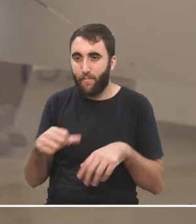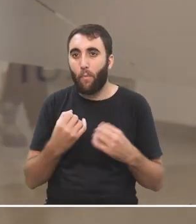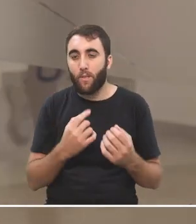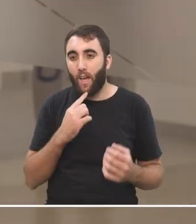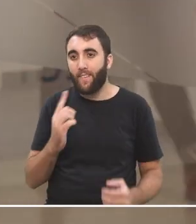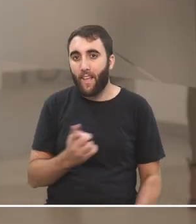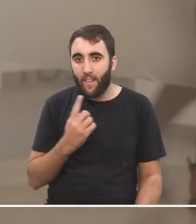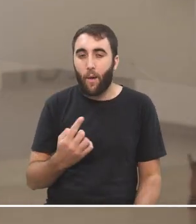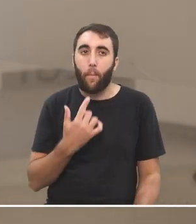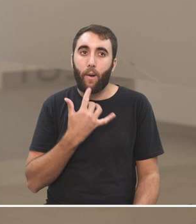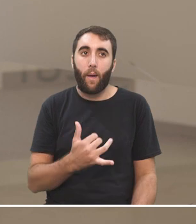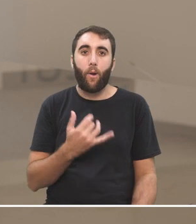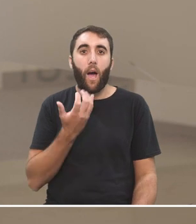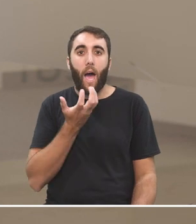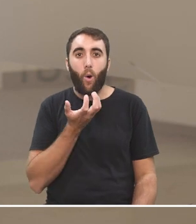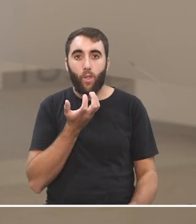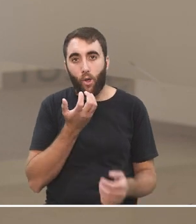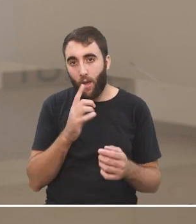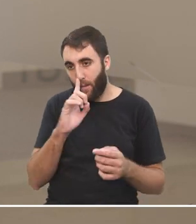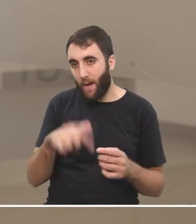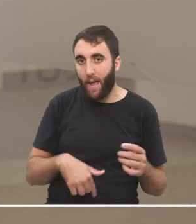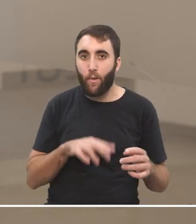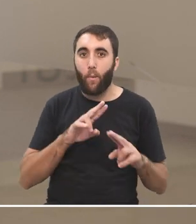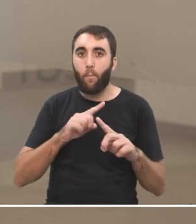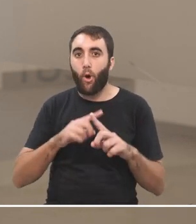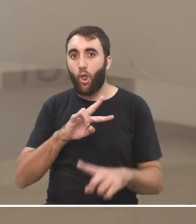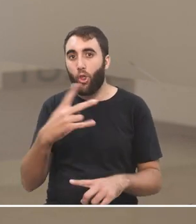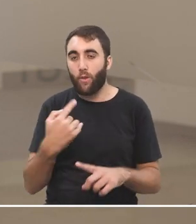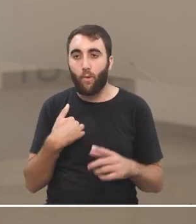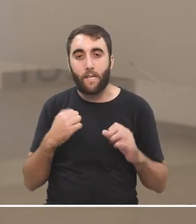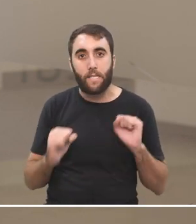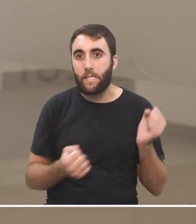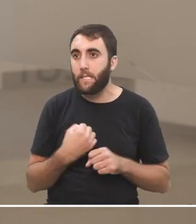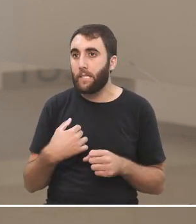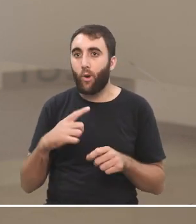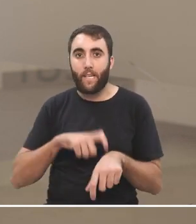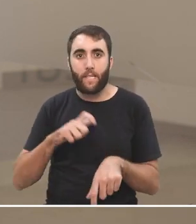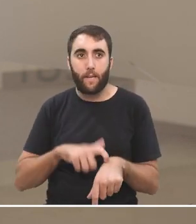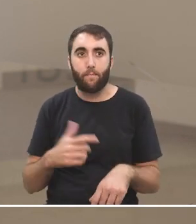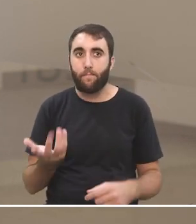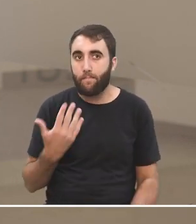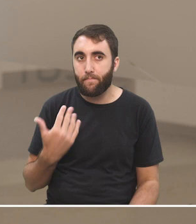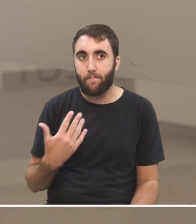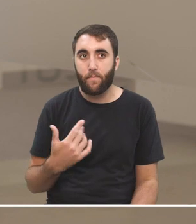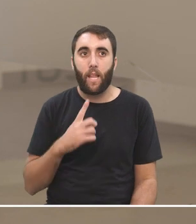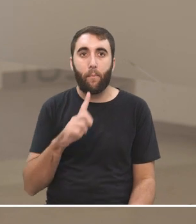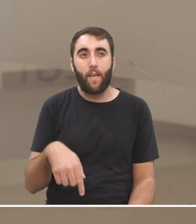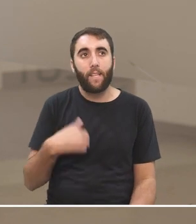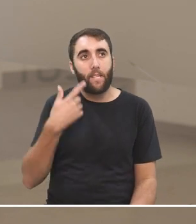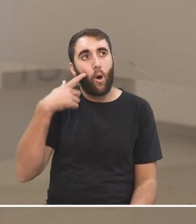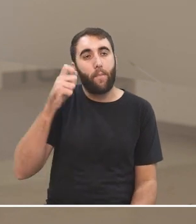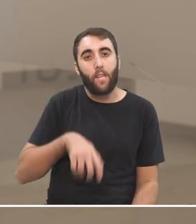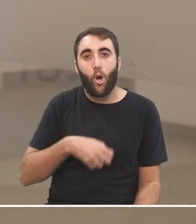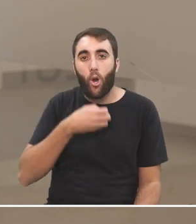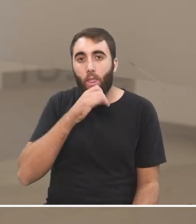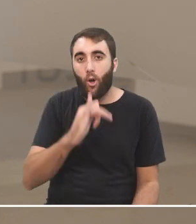aceleramos los audios y los videos y demás estamos impacientes y además tenemos que manifestarnos sobre todo opinar tener